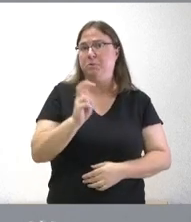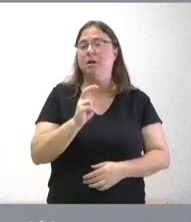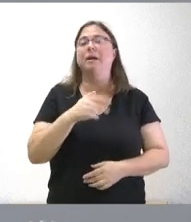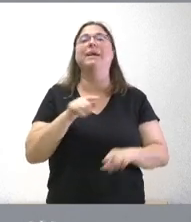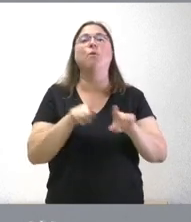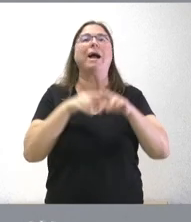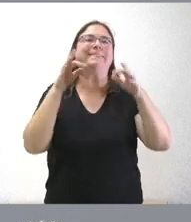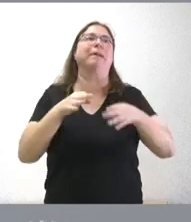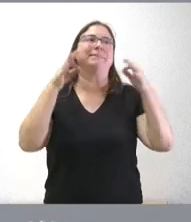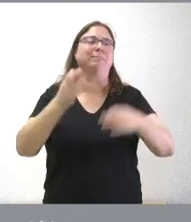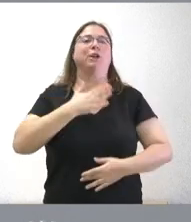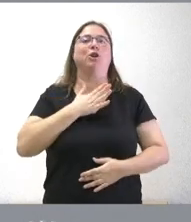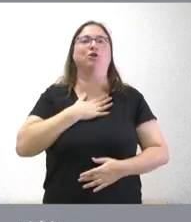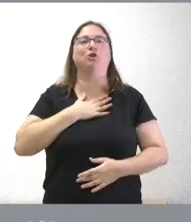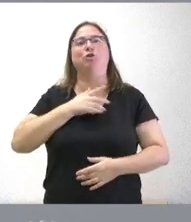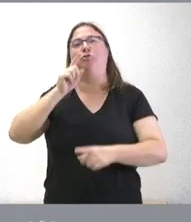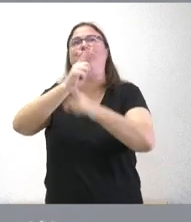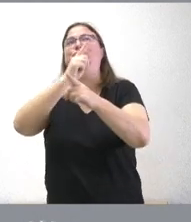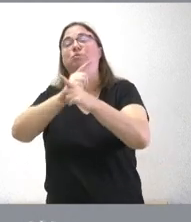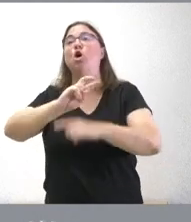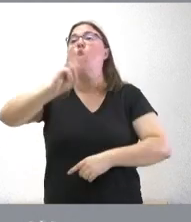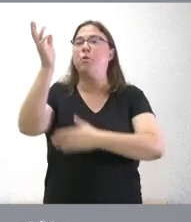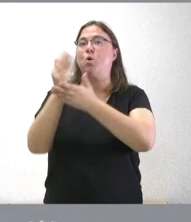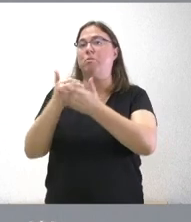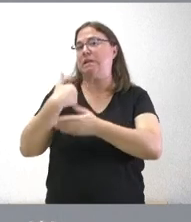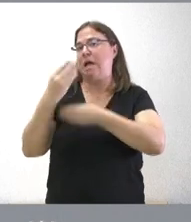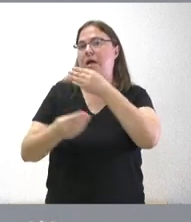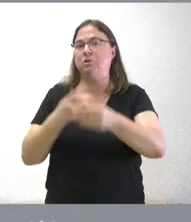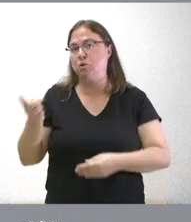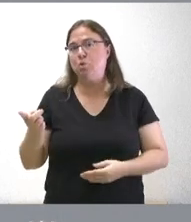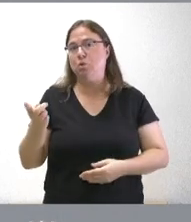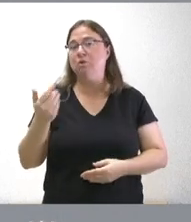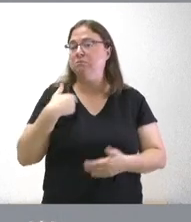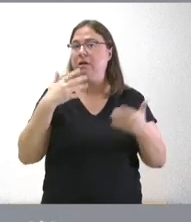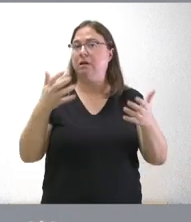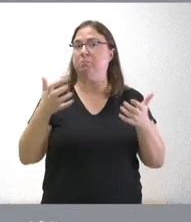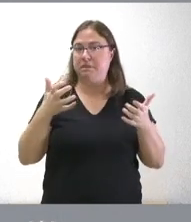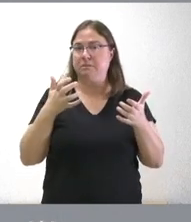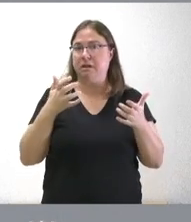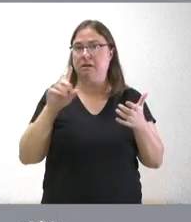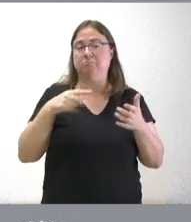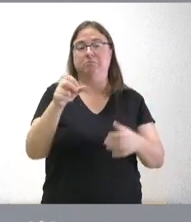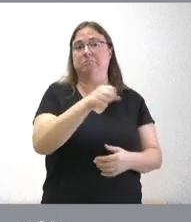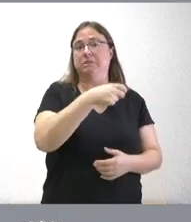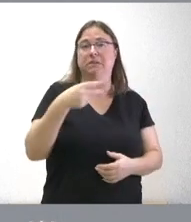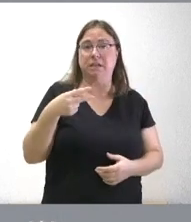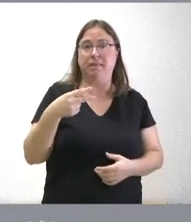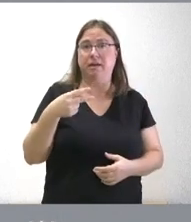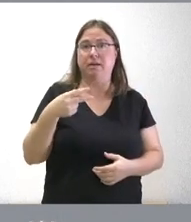vamos a estar siempre nosotros recurriendo si algunas comunidades autónomas lo recurren y se benefician también de las sentencias que